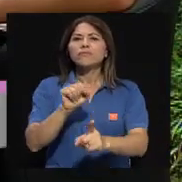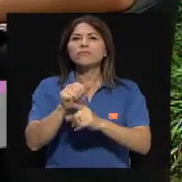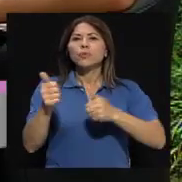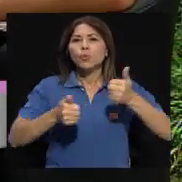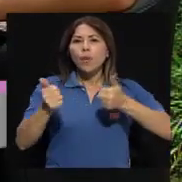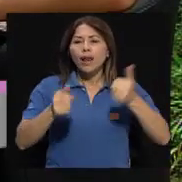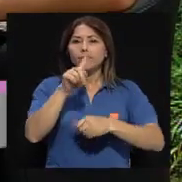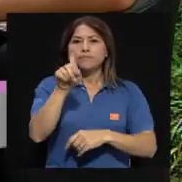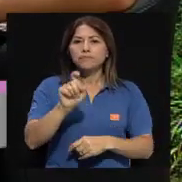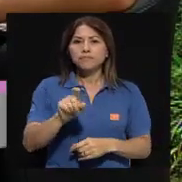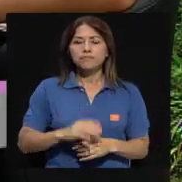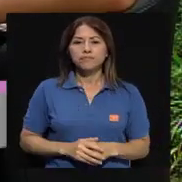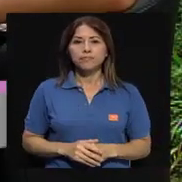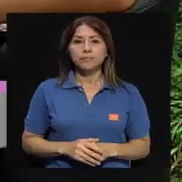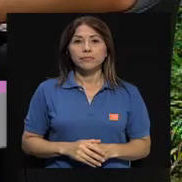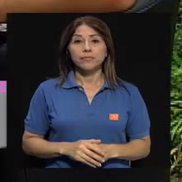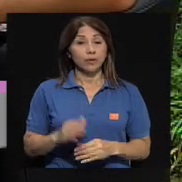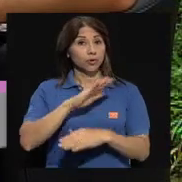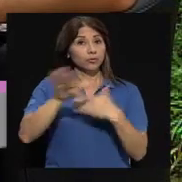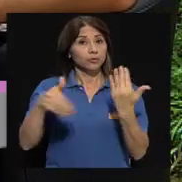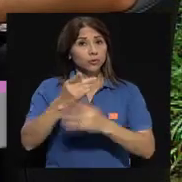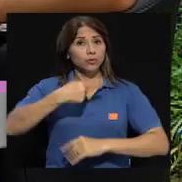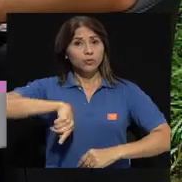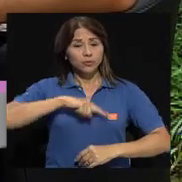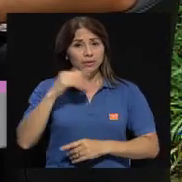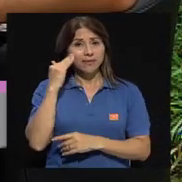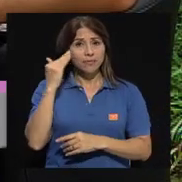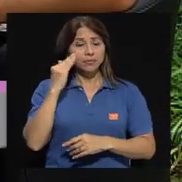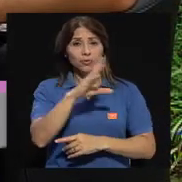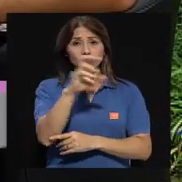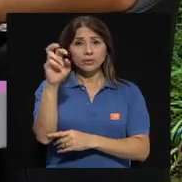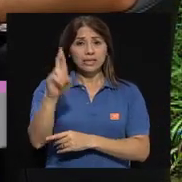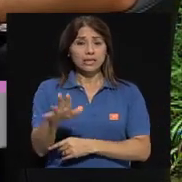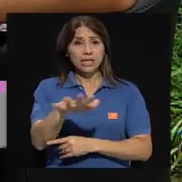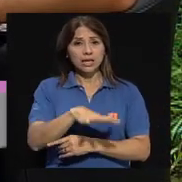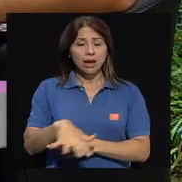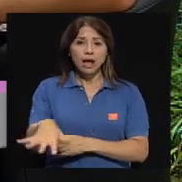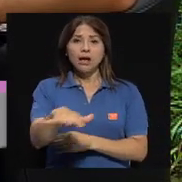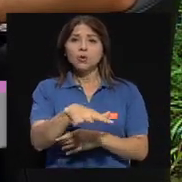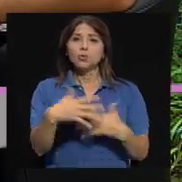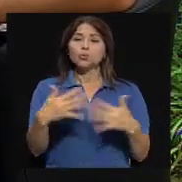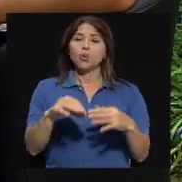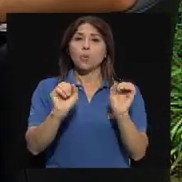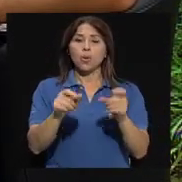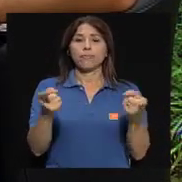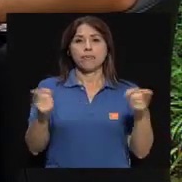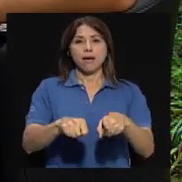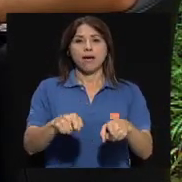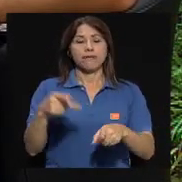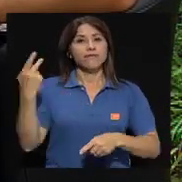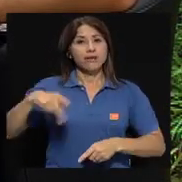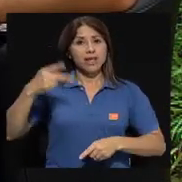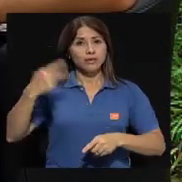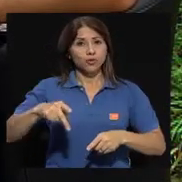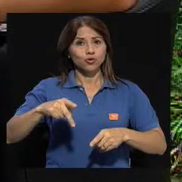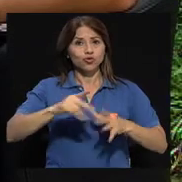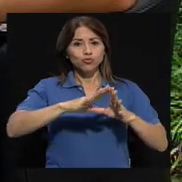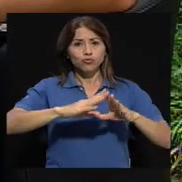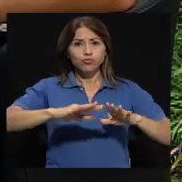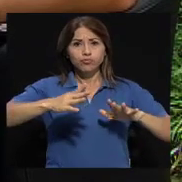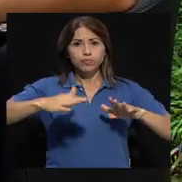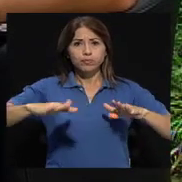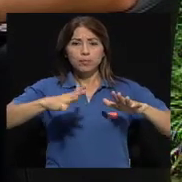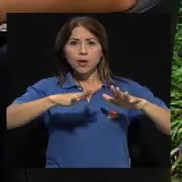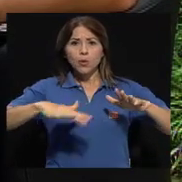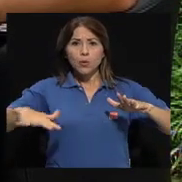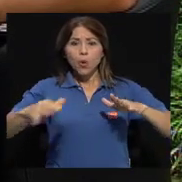Bueno, todos sabemos que es un país con alta vulnerabilidad en riesgos geofísicos,